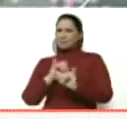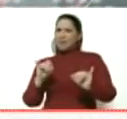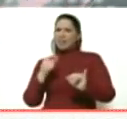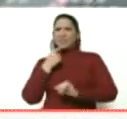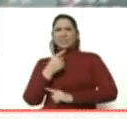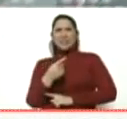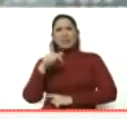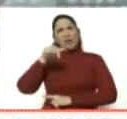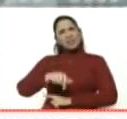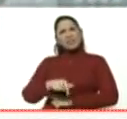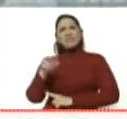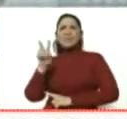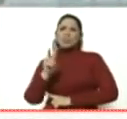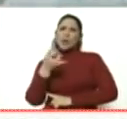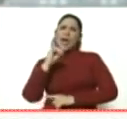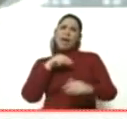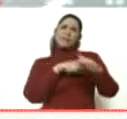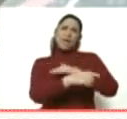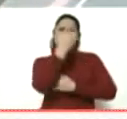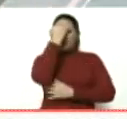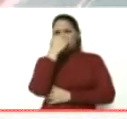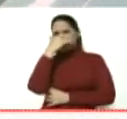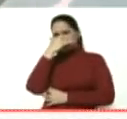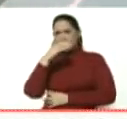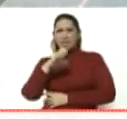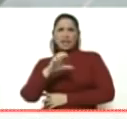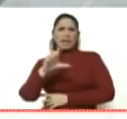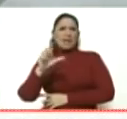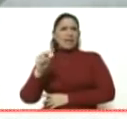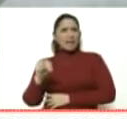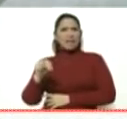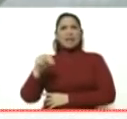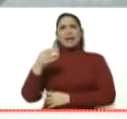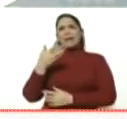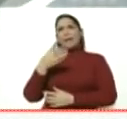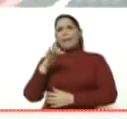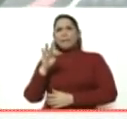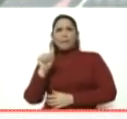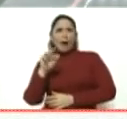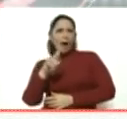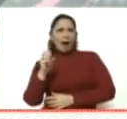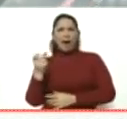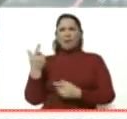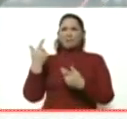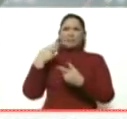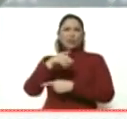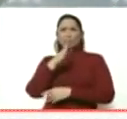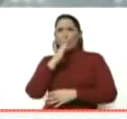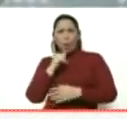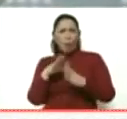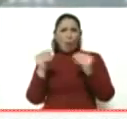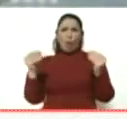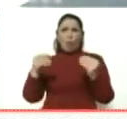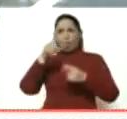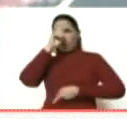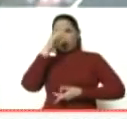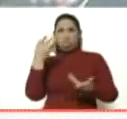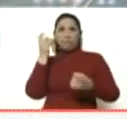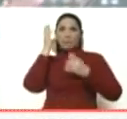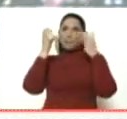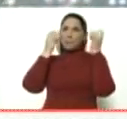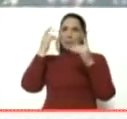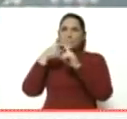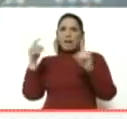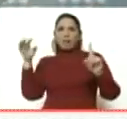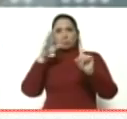diciendo que es que en Venezuela están los guerrilleros, el ELN, las FARC, el INSI, el BOLA, todo eso es una ridiculez que han inventado para